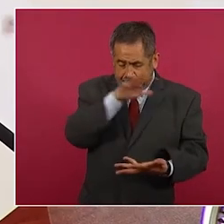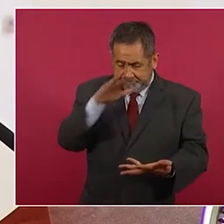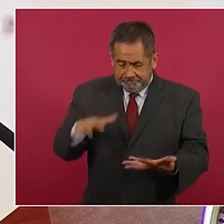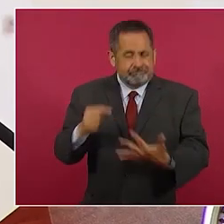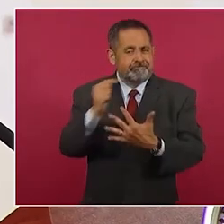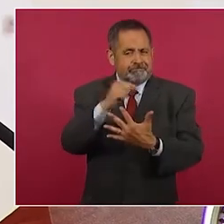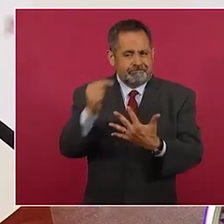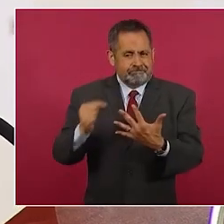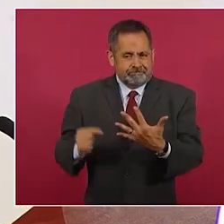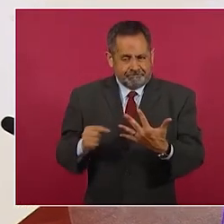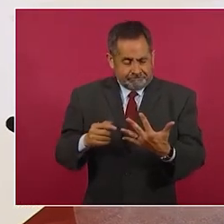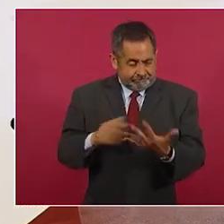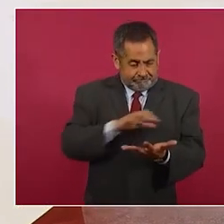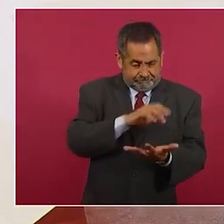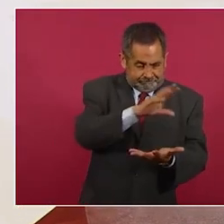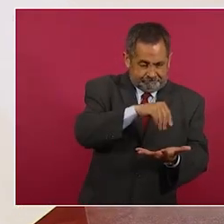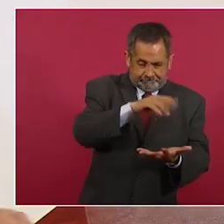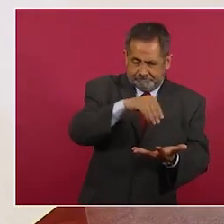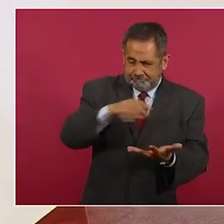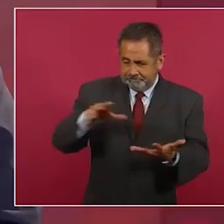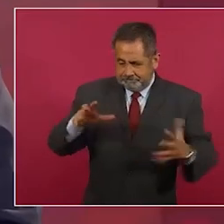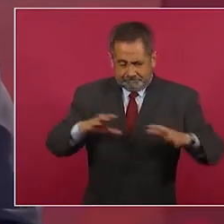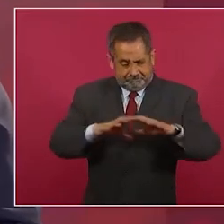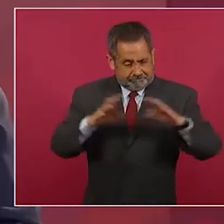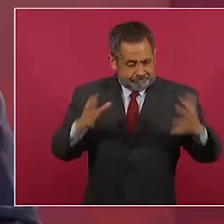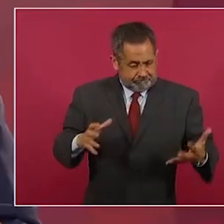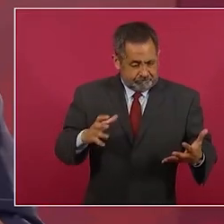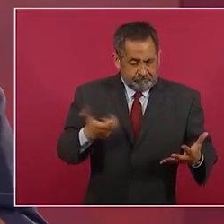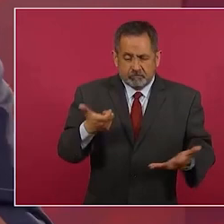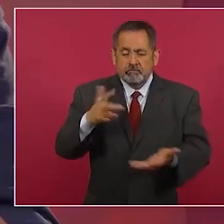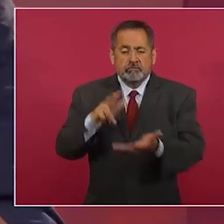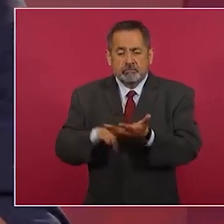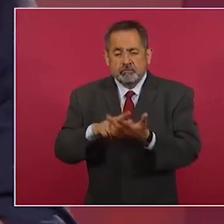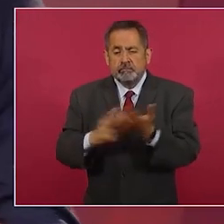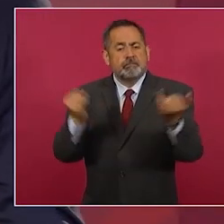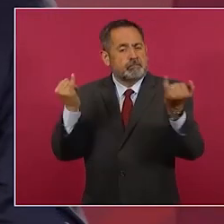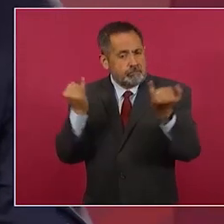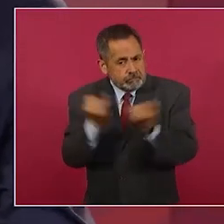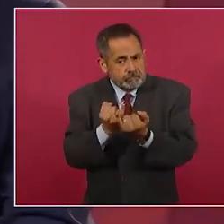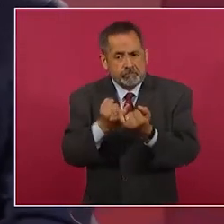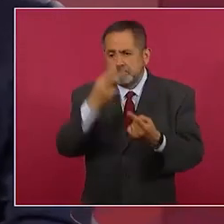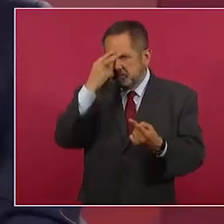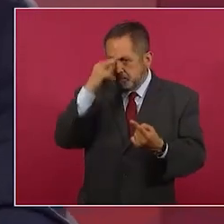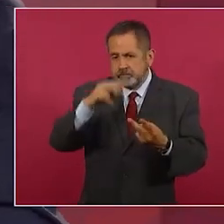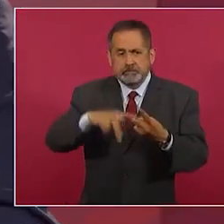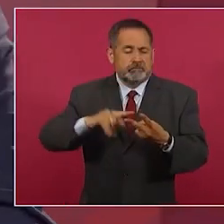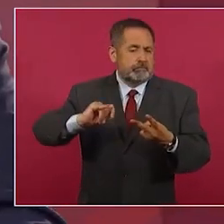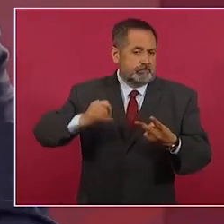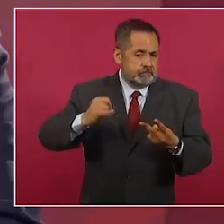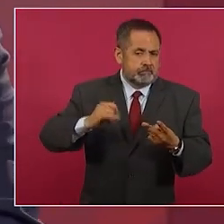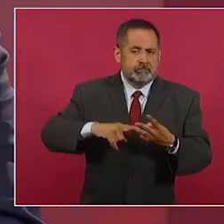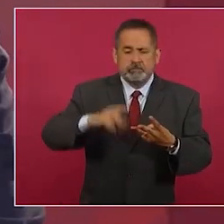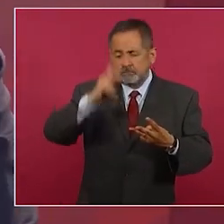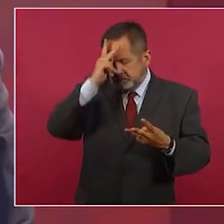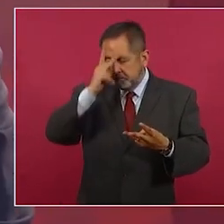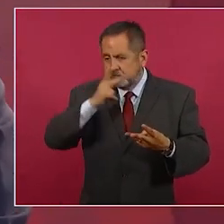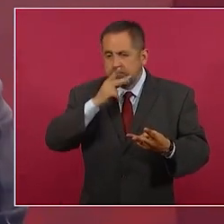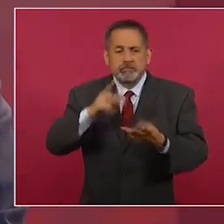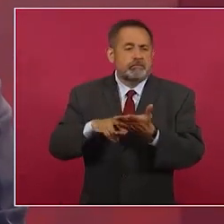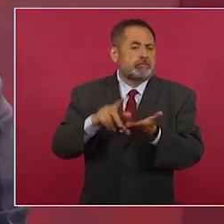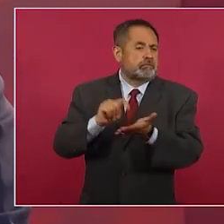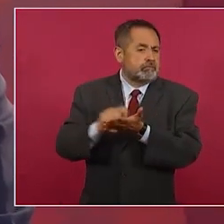en la ciudad de México o en Tijuana o en Valladolid o en Tapachula